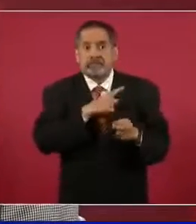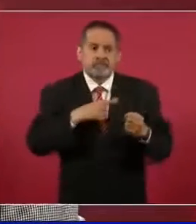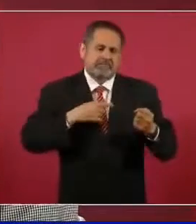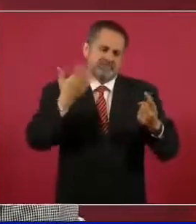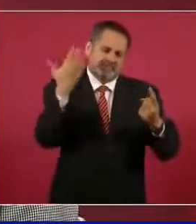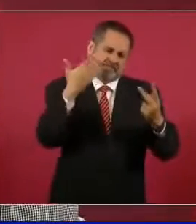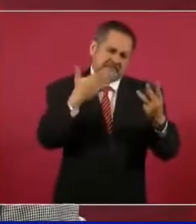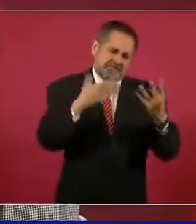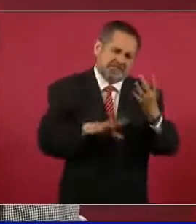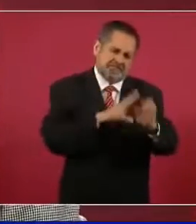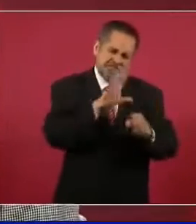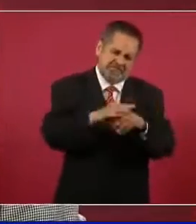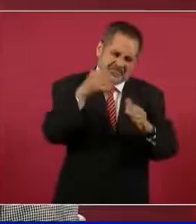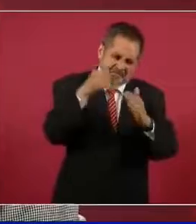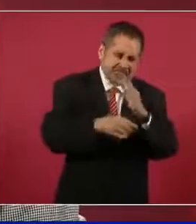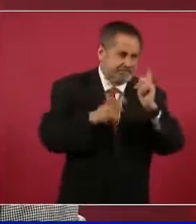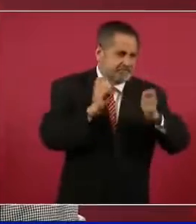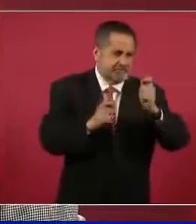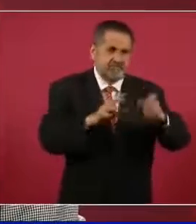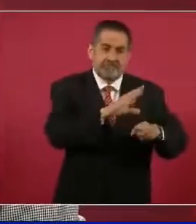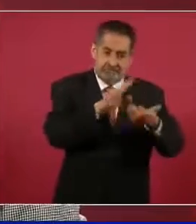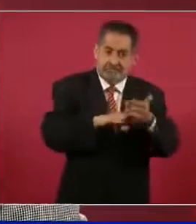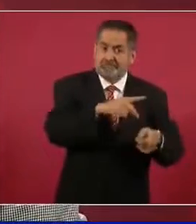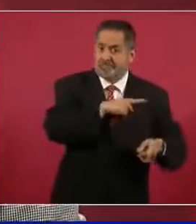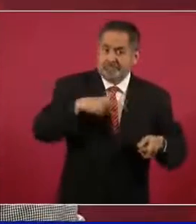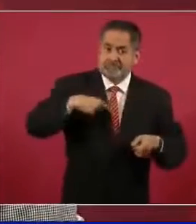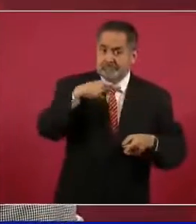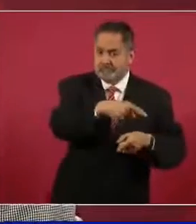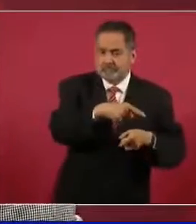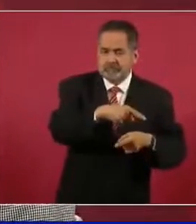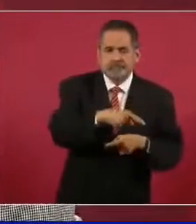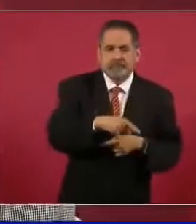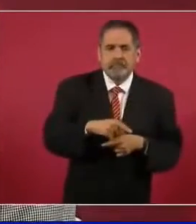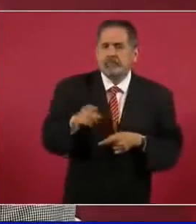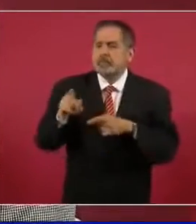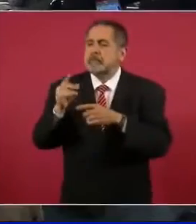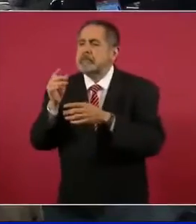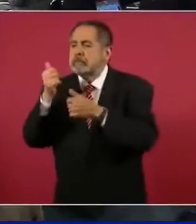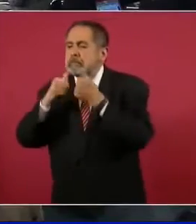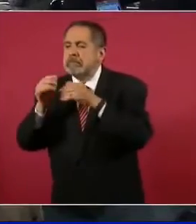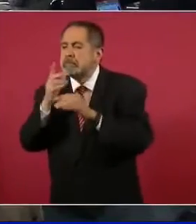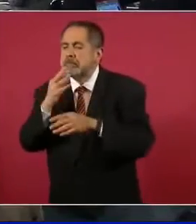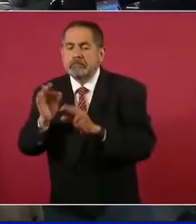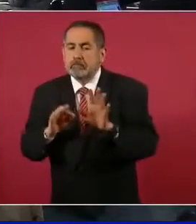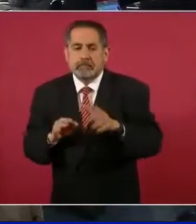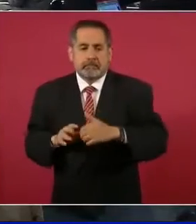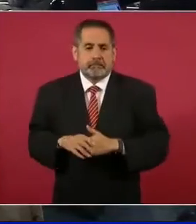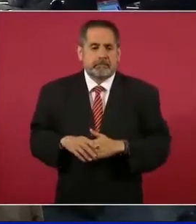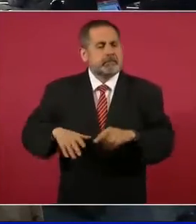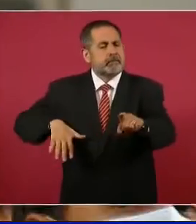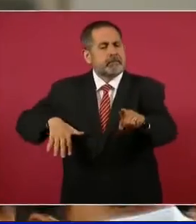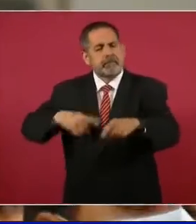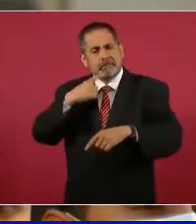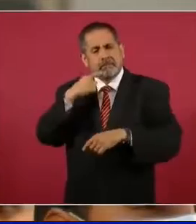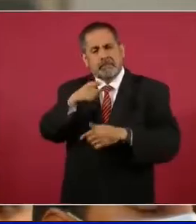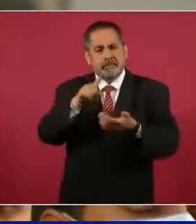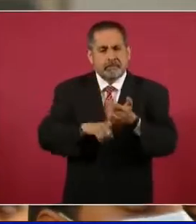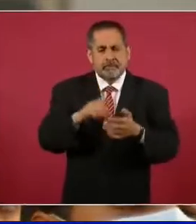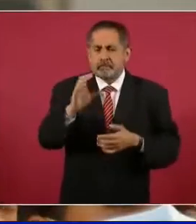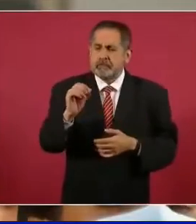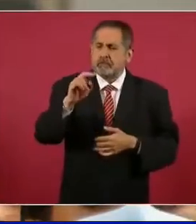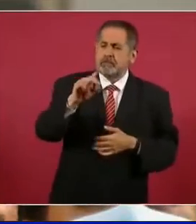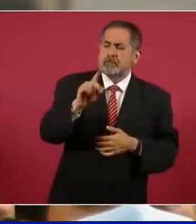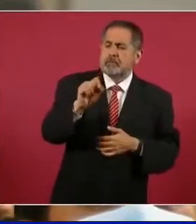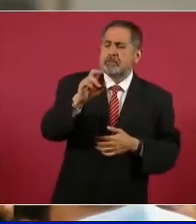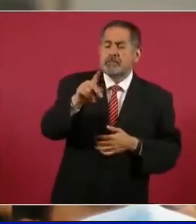muy profunda de conocimiento y no sólo de estas condiciones. habló que en la Conoceme había casos de corrupción y